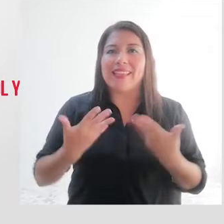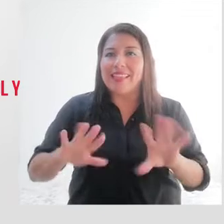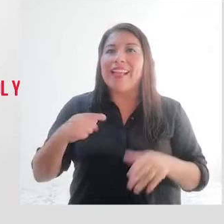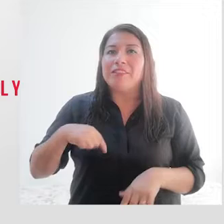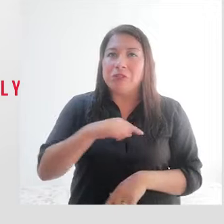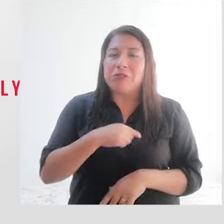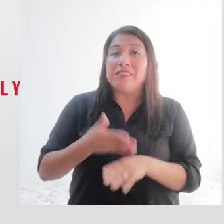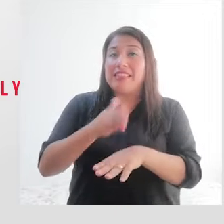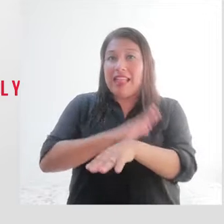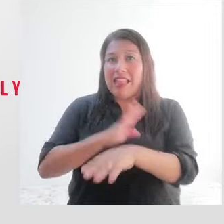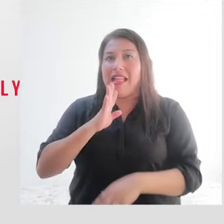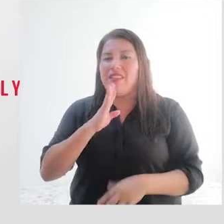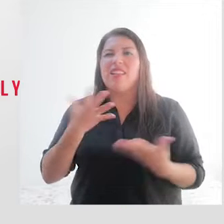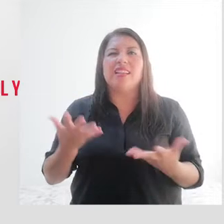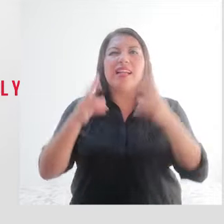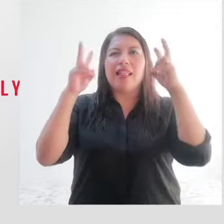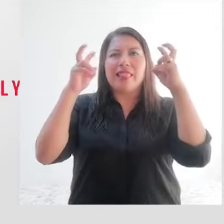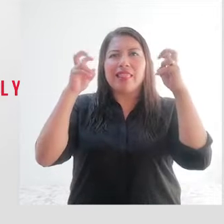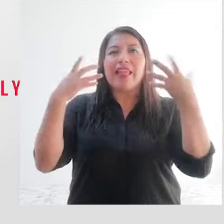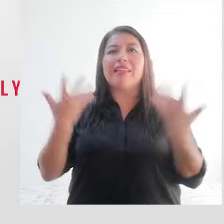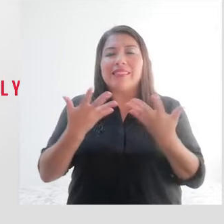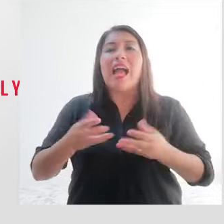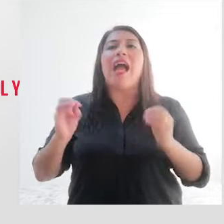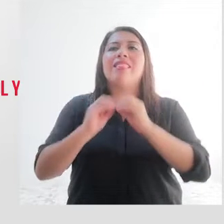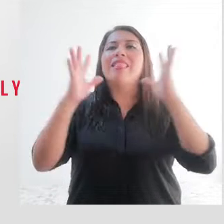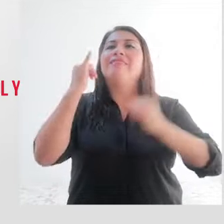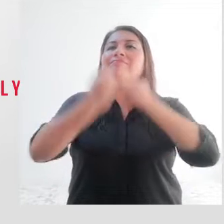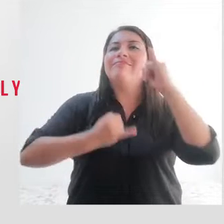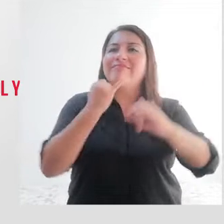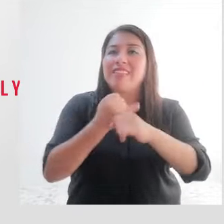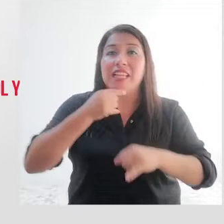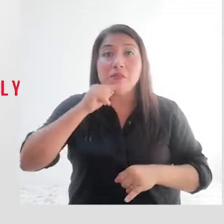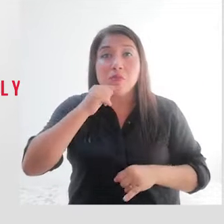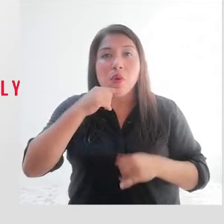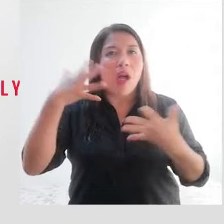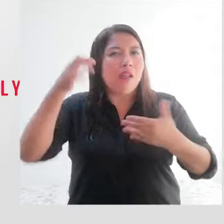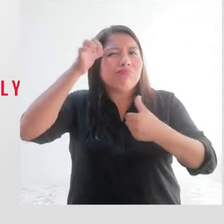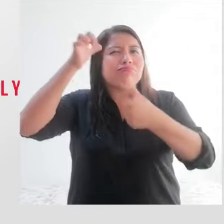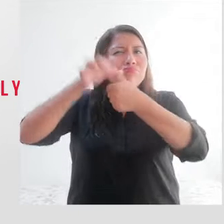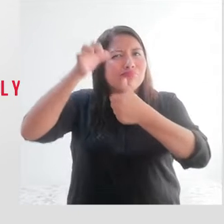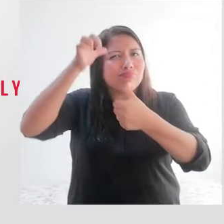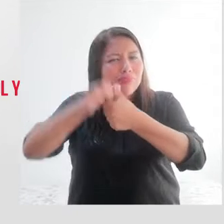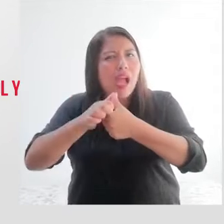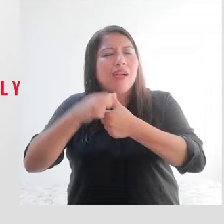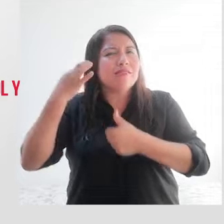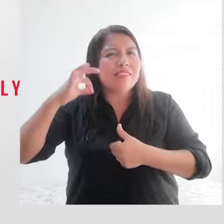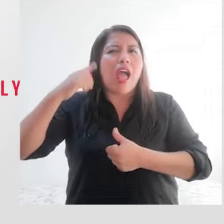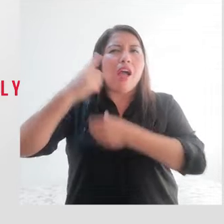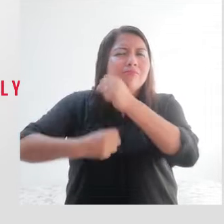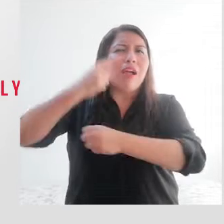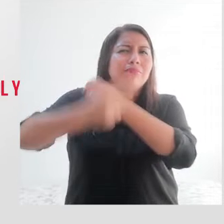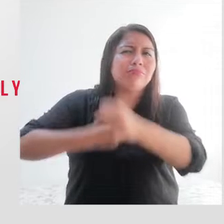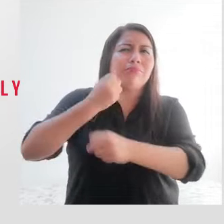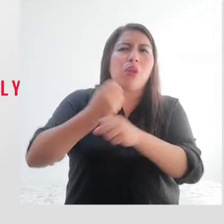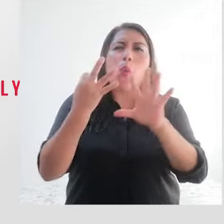Como habíamos dicho al inicio, estamos en el marco del Día Internacional de la Mujer, que se conmemora cada 8 de